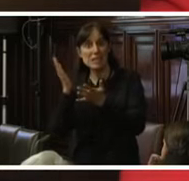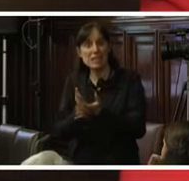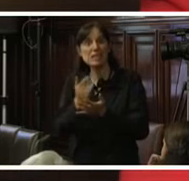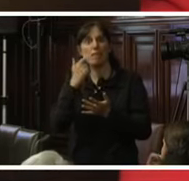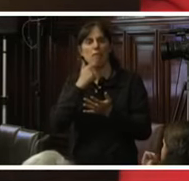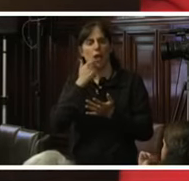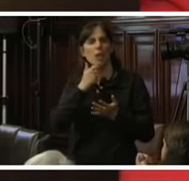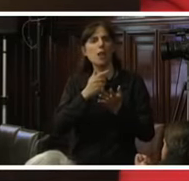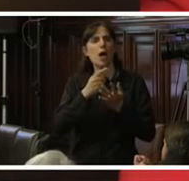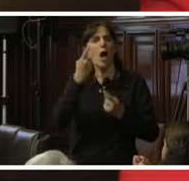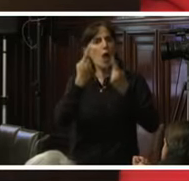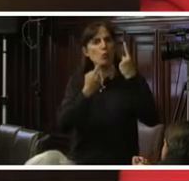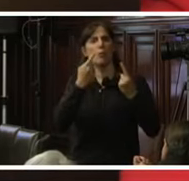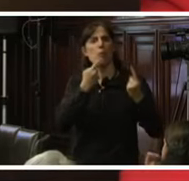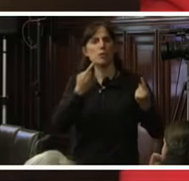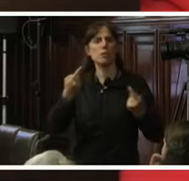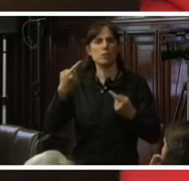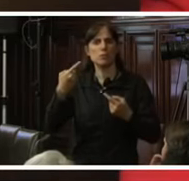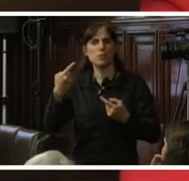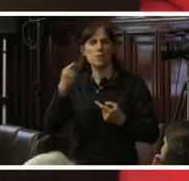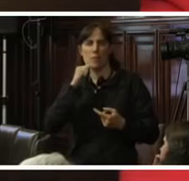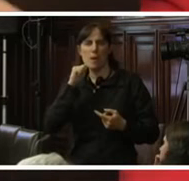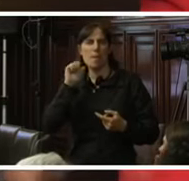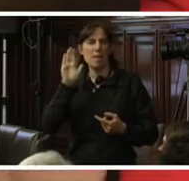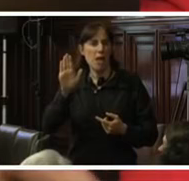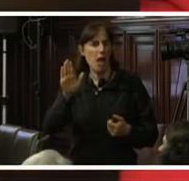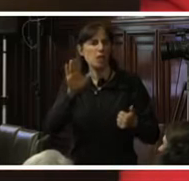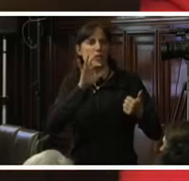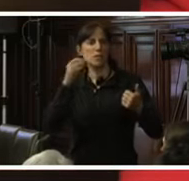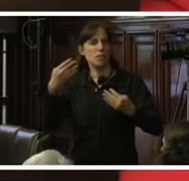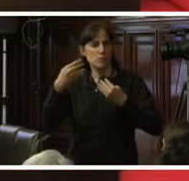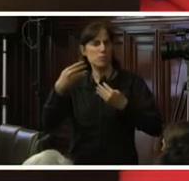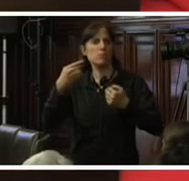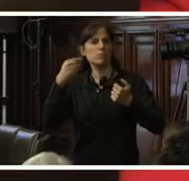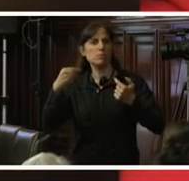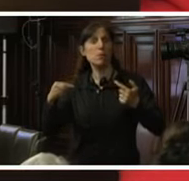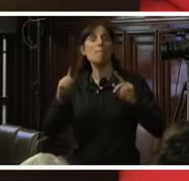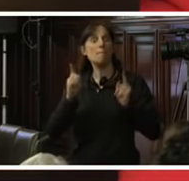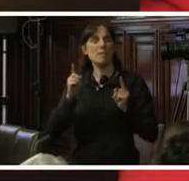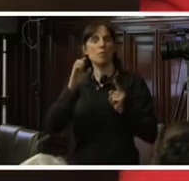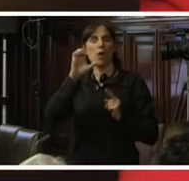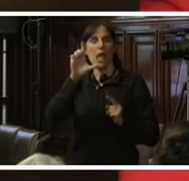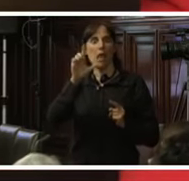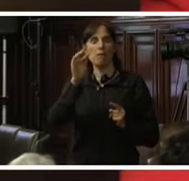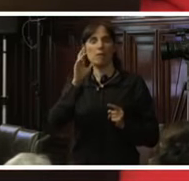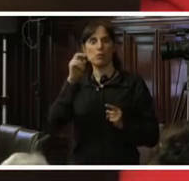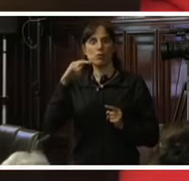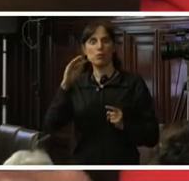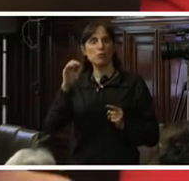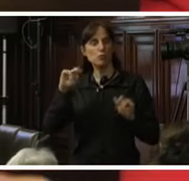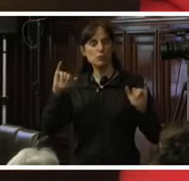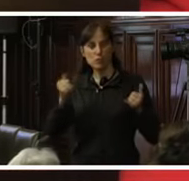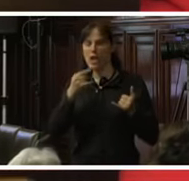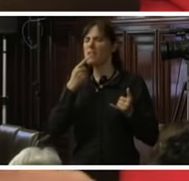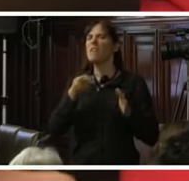decisión que vamos a tomar, amenazan ya con plantear, y ya lo han hecho en este caso al frontón, el juicio político. Si